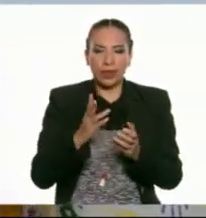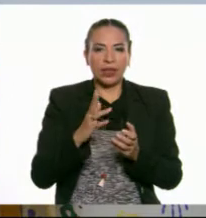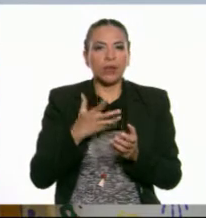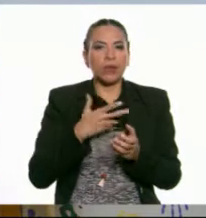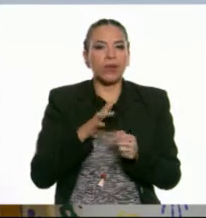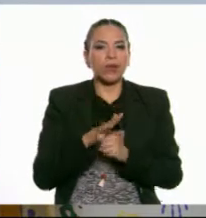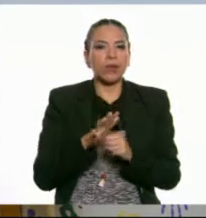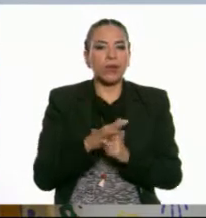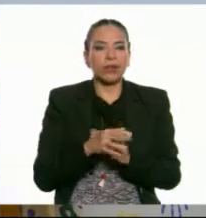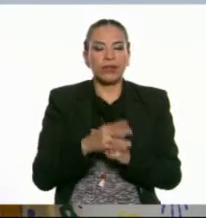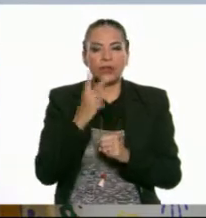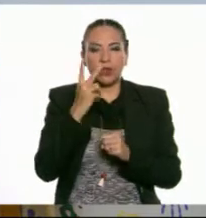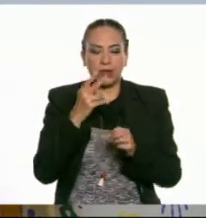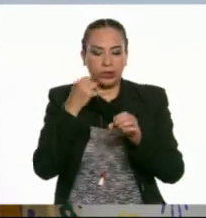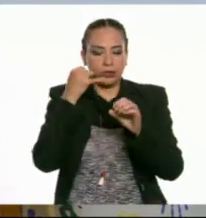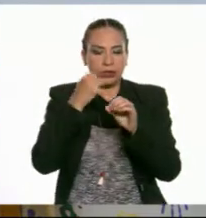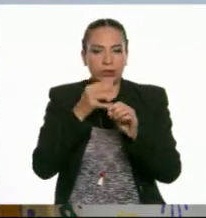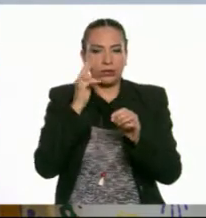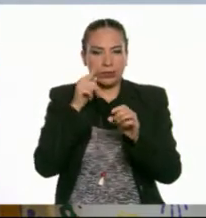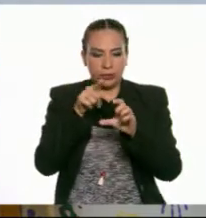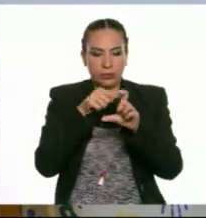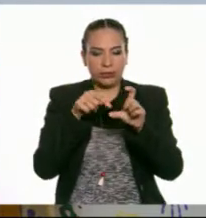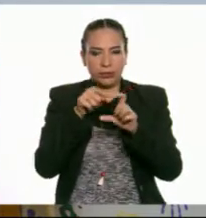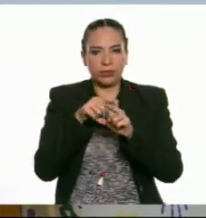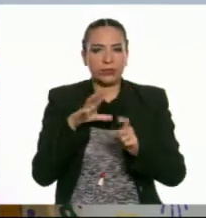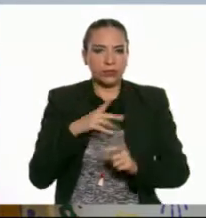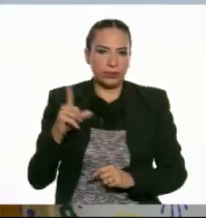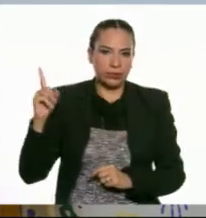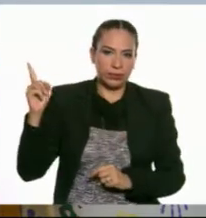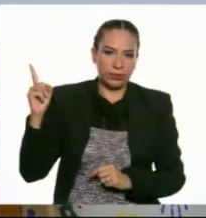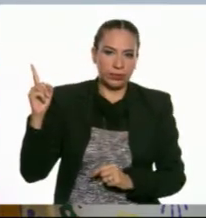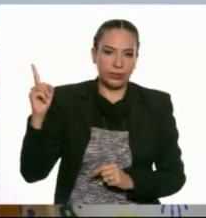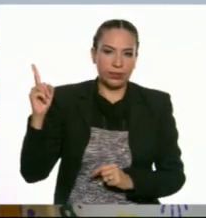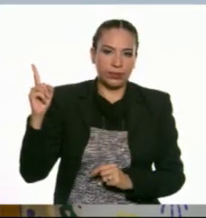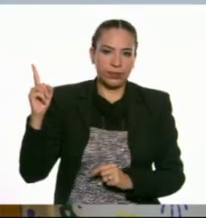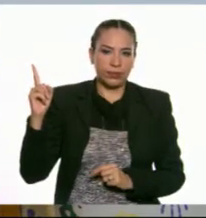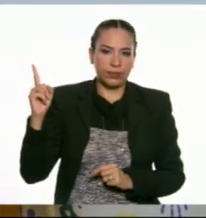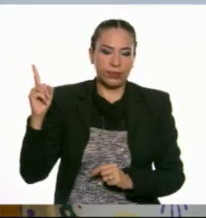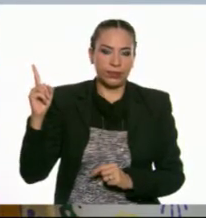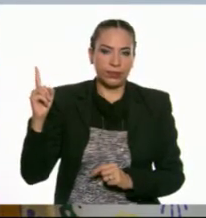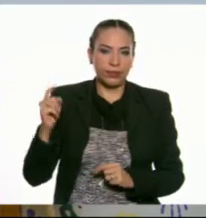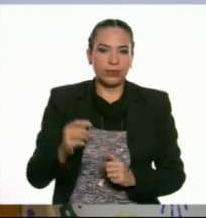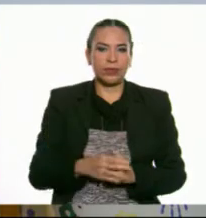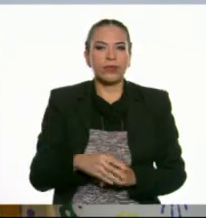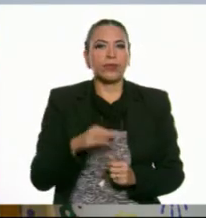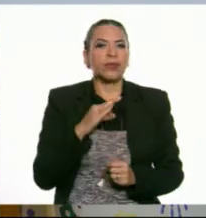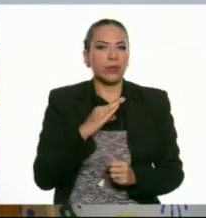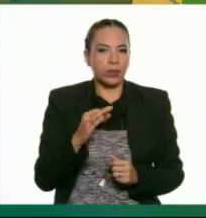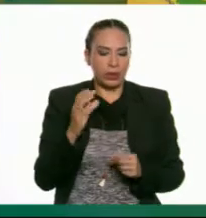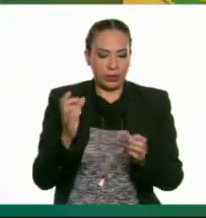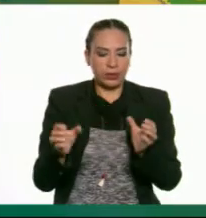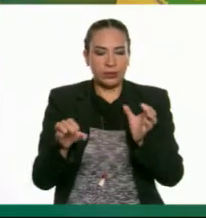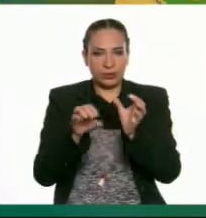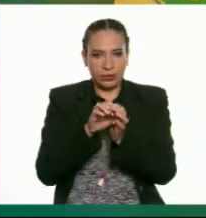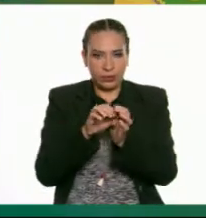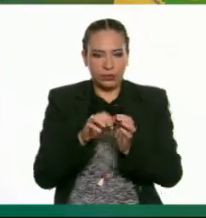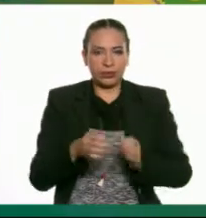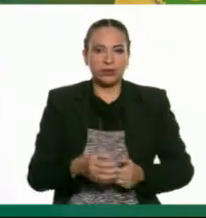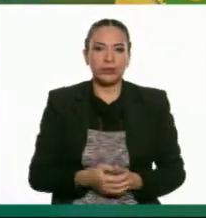es hacer dos agujeros a los vasos del tamaño del cono o del tubo para poder ensartarlo.